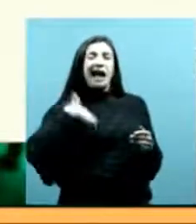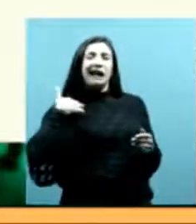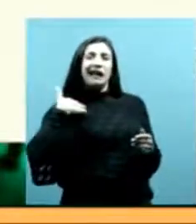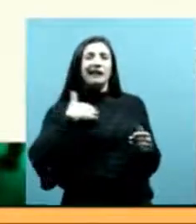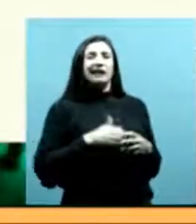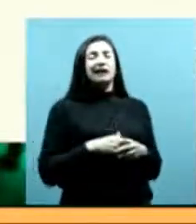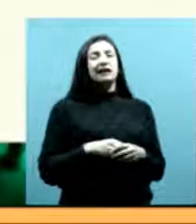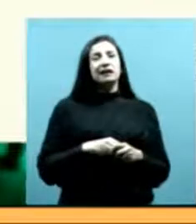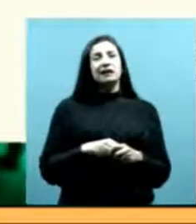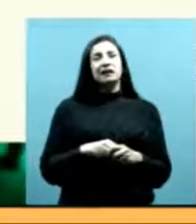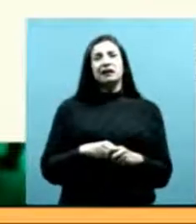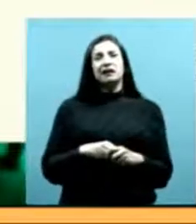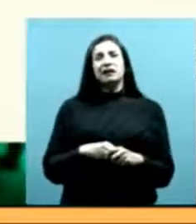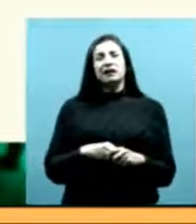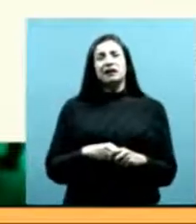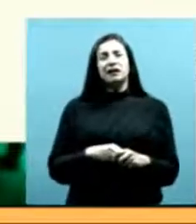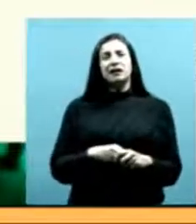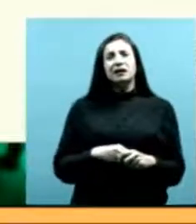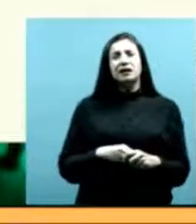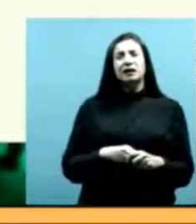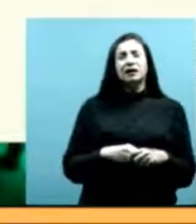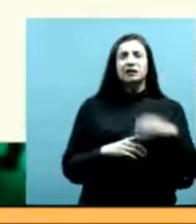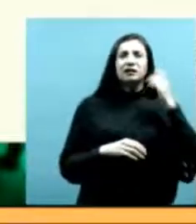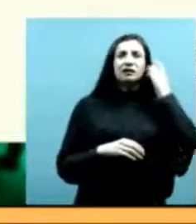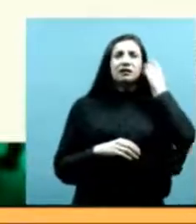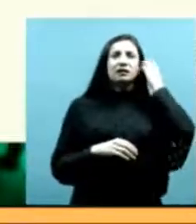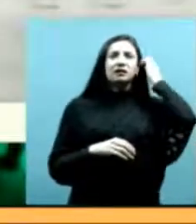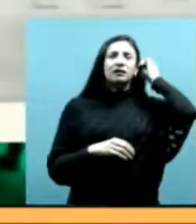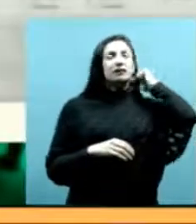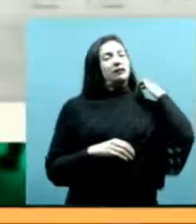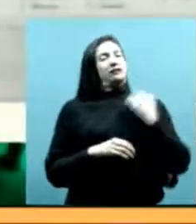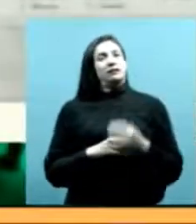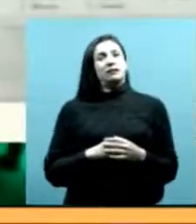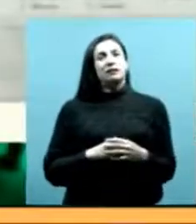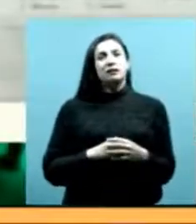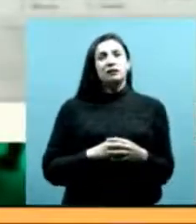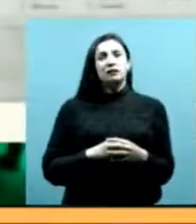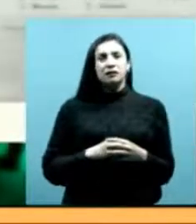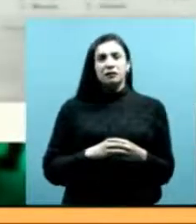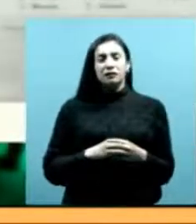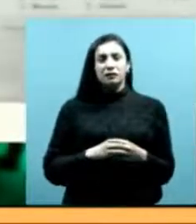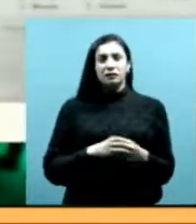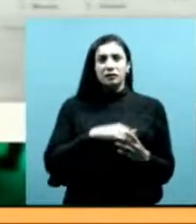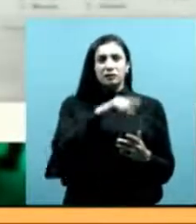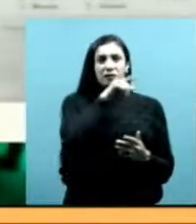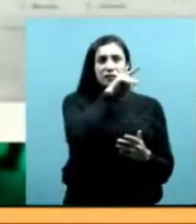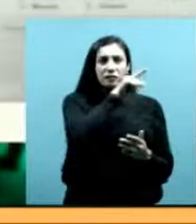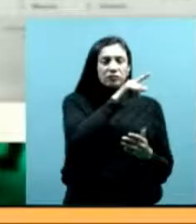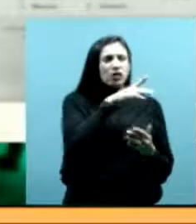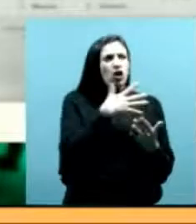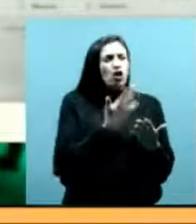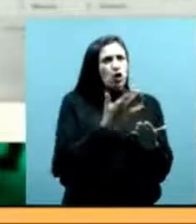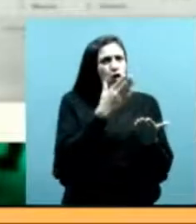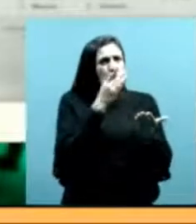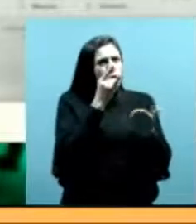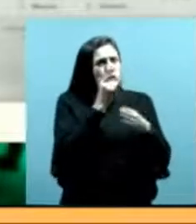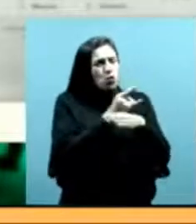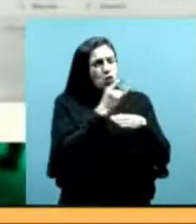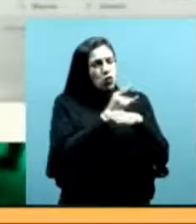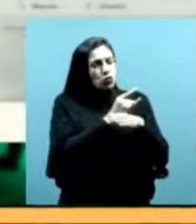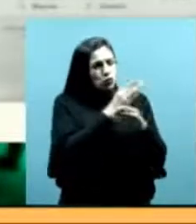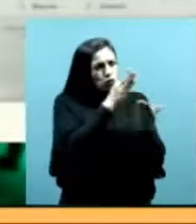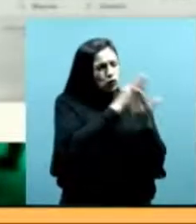Bueno, esta es mi presentación. Yo soy la doctora Ada Margarita y cerramos. Y lo que me interesa hablar particularmente